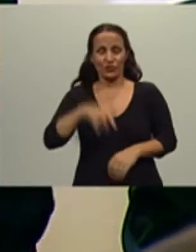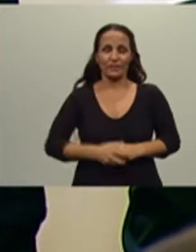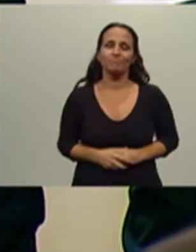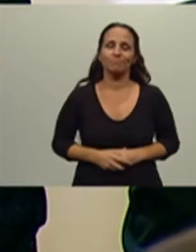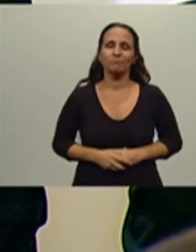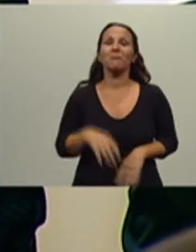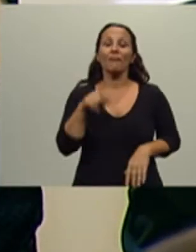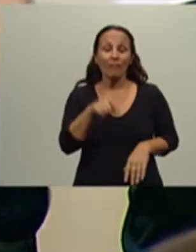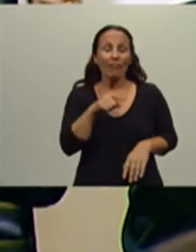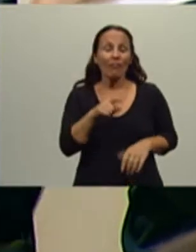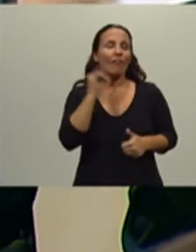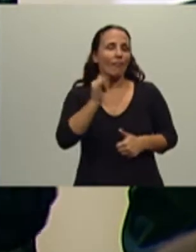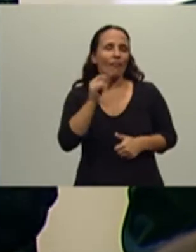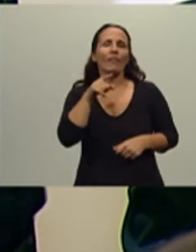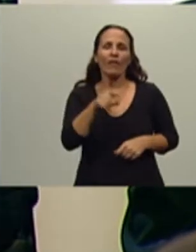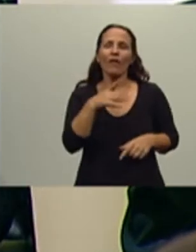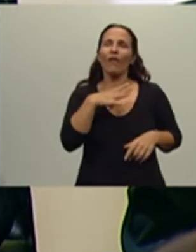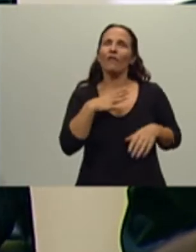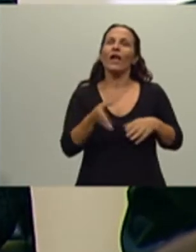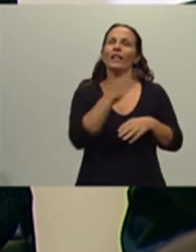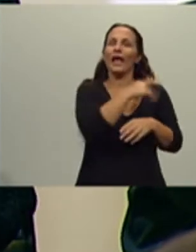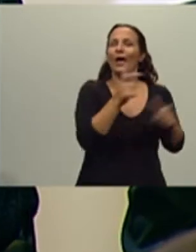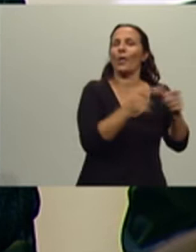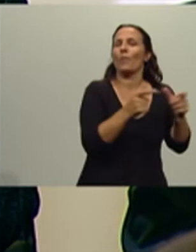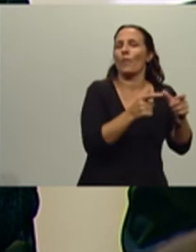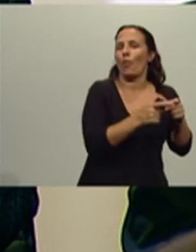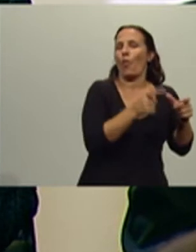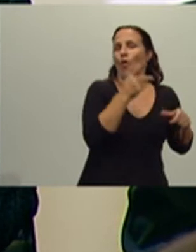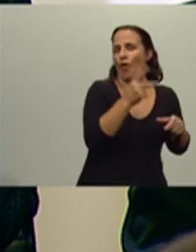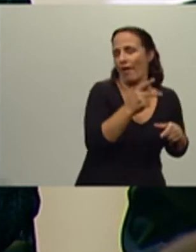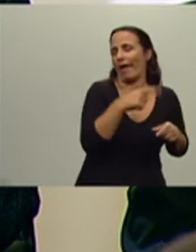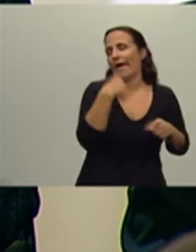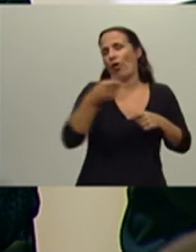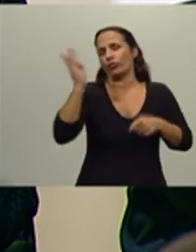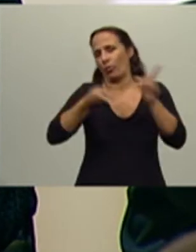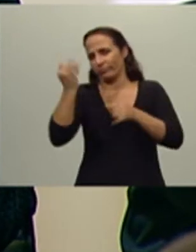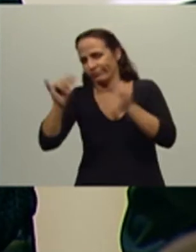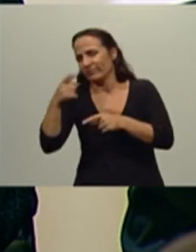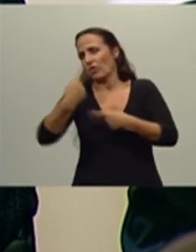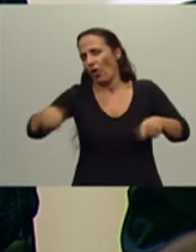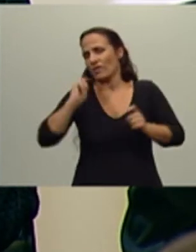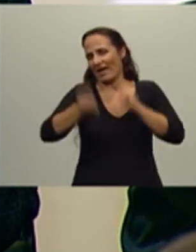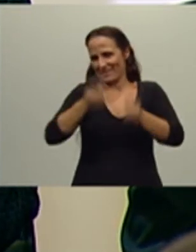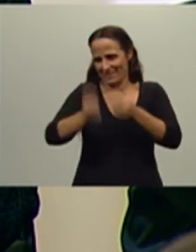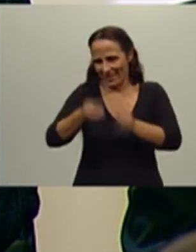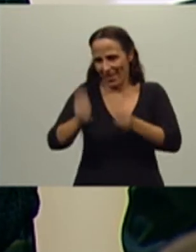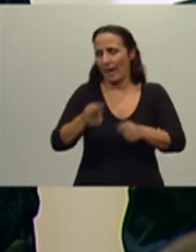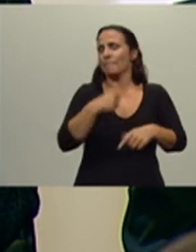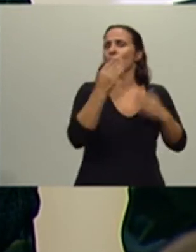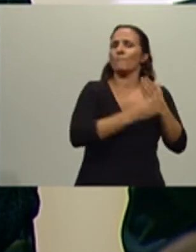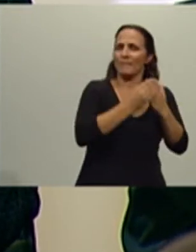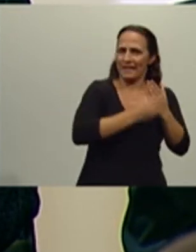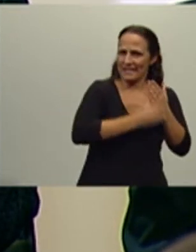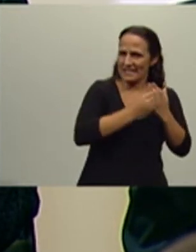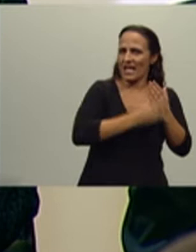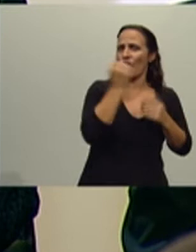sin contar los otros famosos bonos K, todas las tasas y bonificaciones que se tienen desde el Ministerio